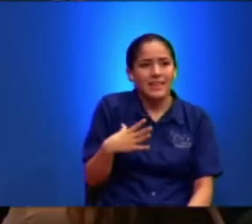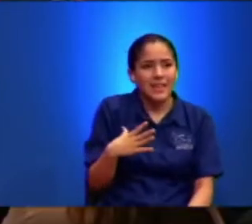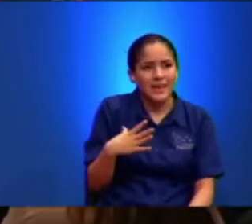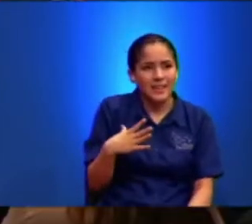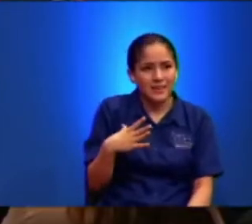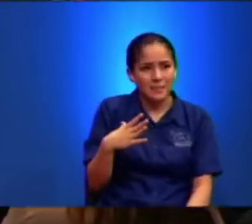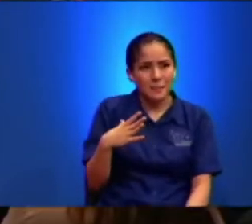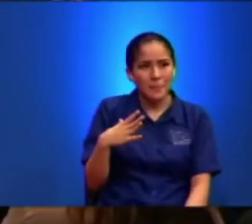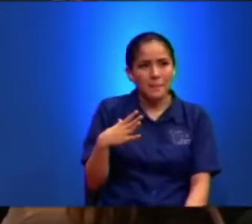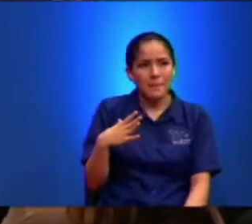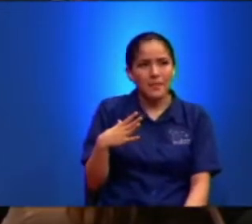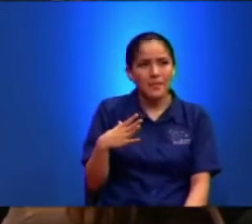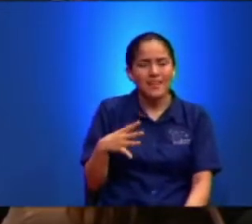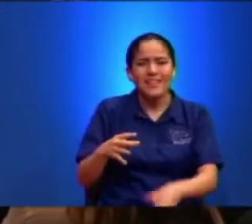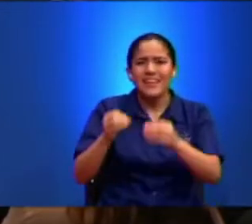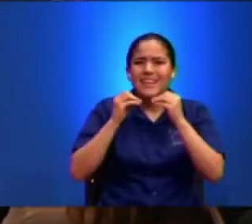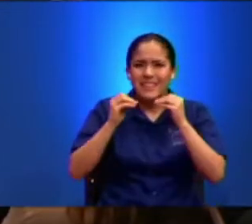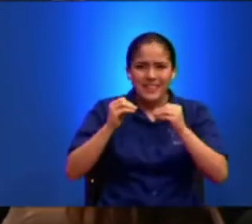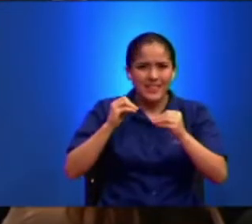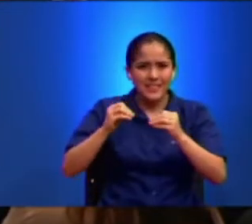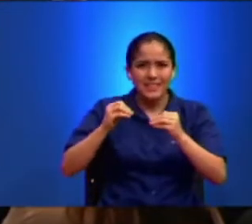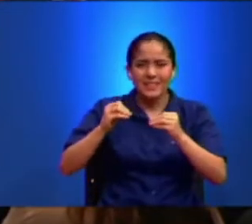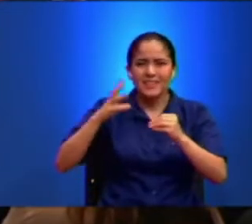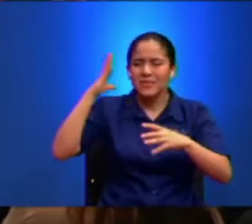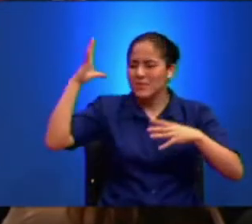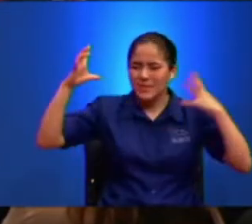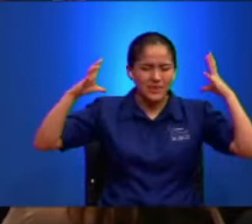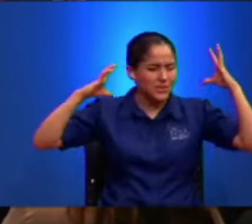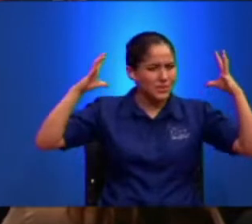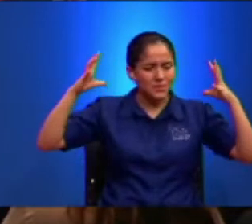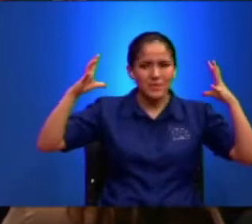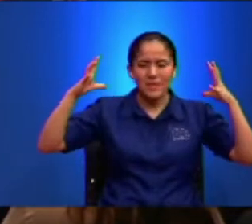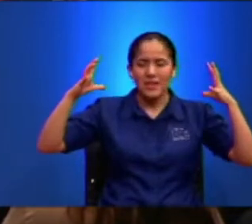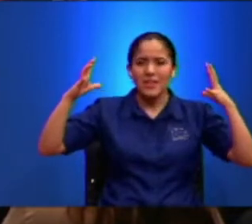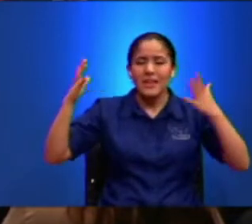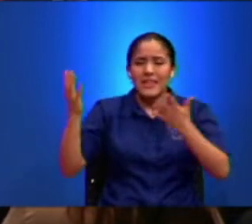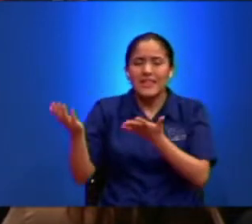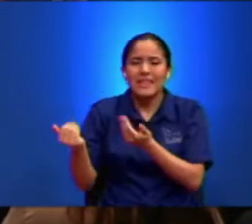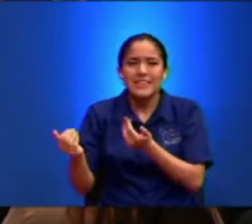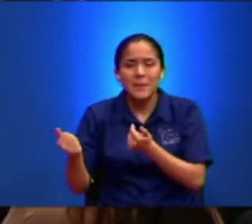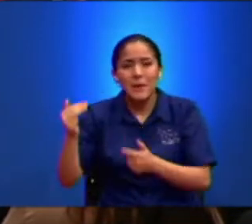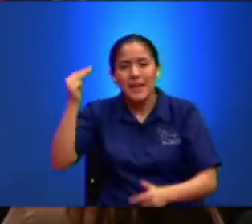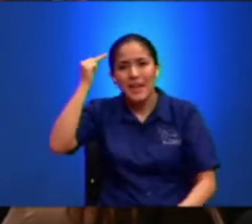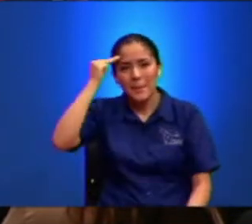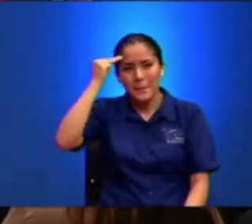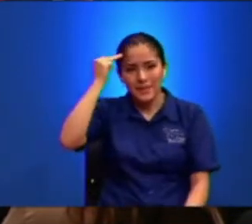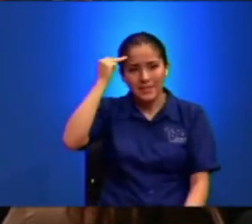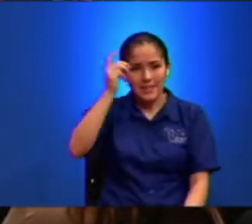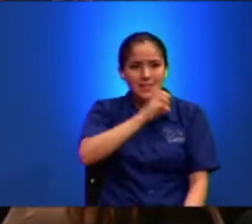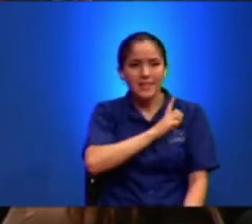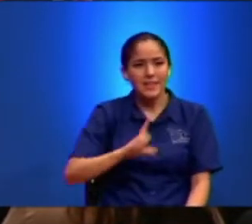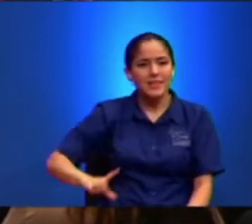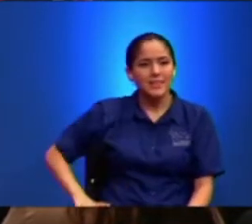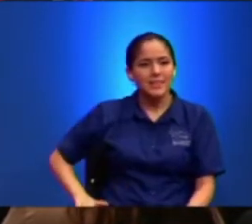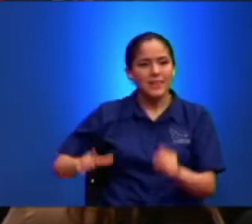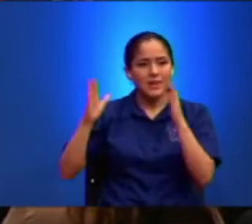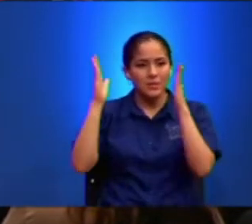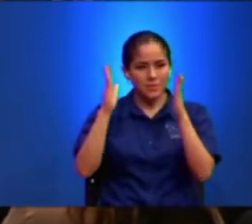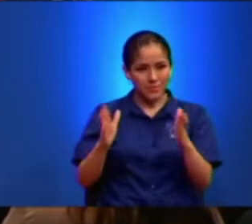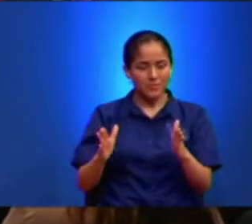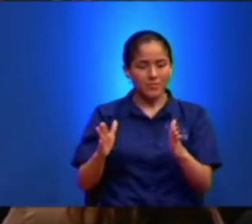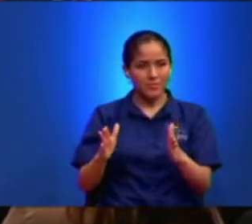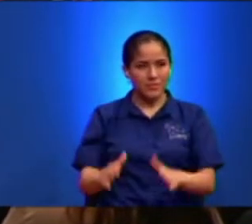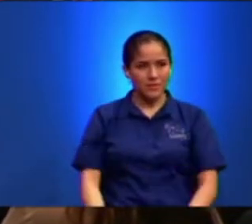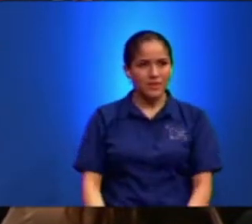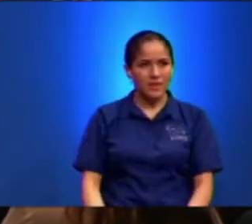Tantas Distracciones Que Llaman La Mente Del Cristiano Y Lo